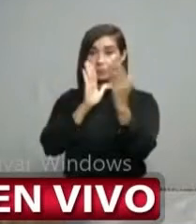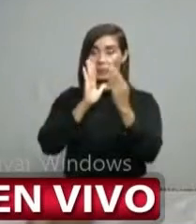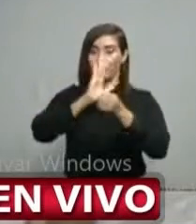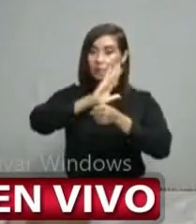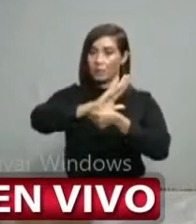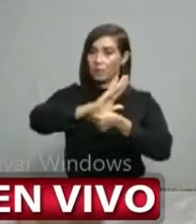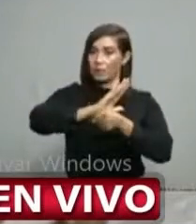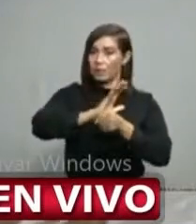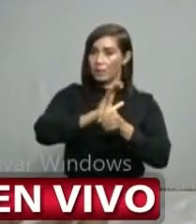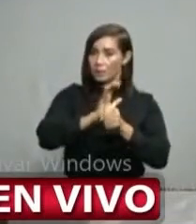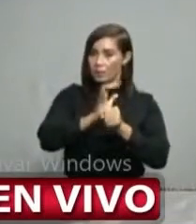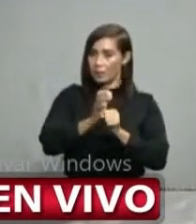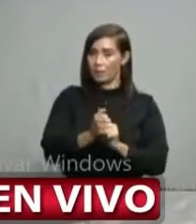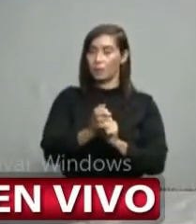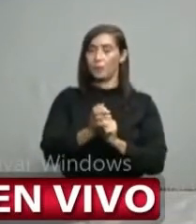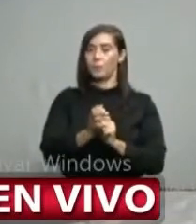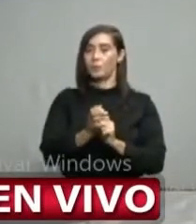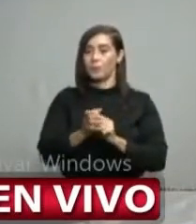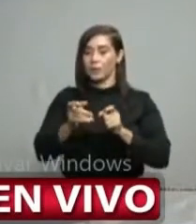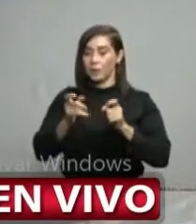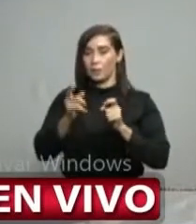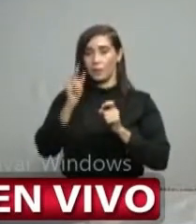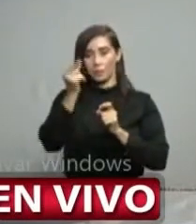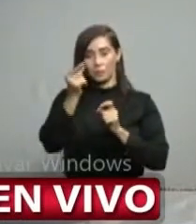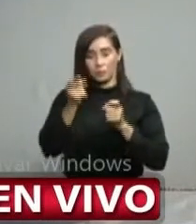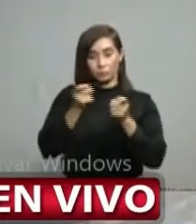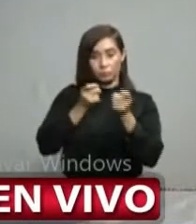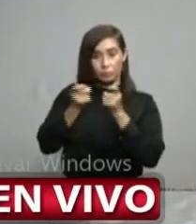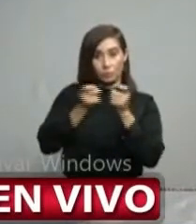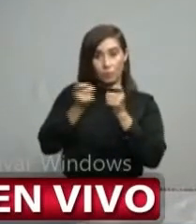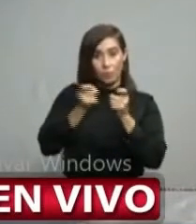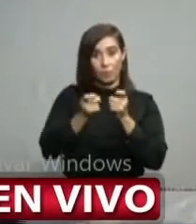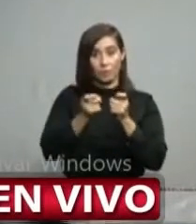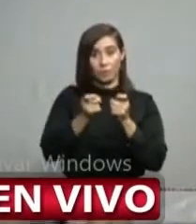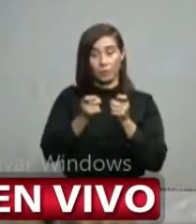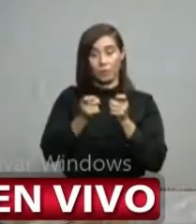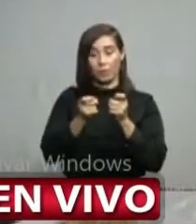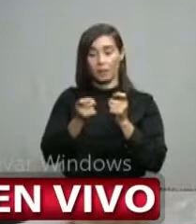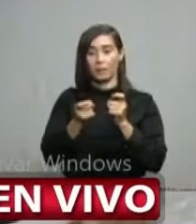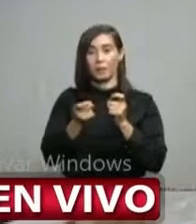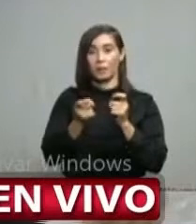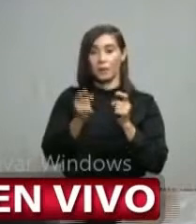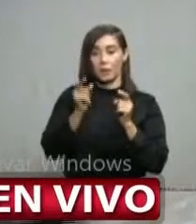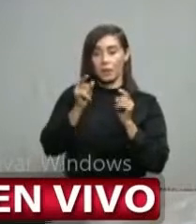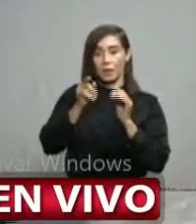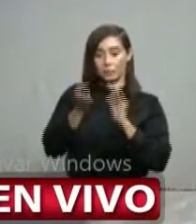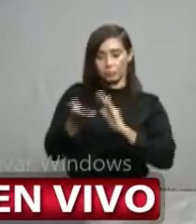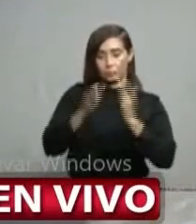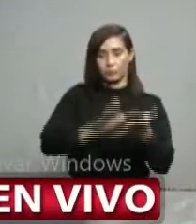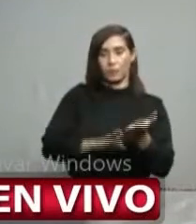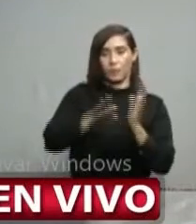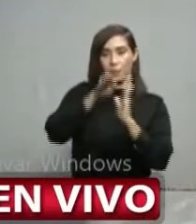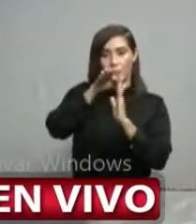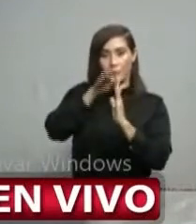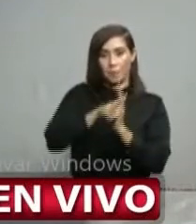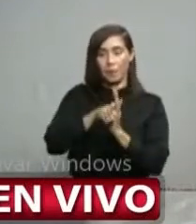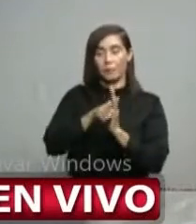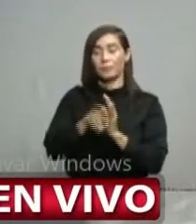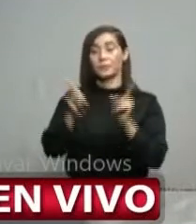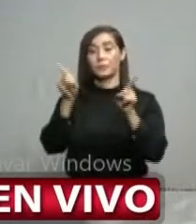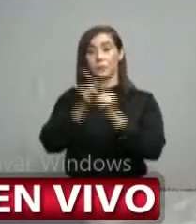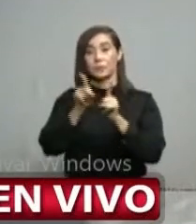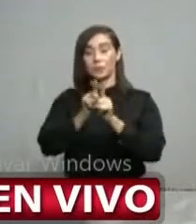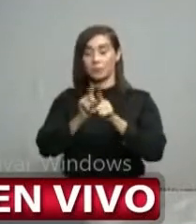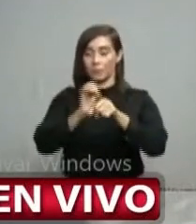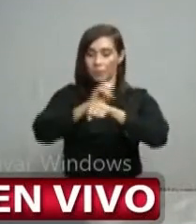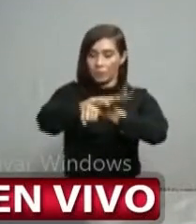producir los menores impactos posibles, tanto en letalidad como en la incidencia